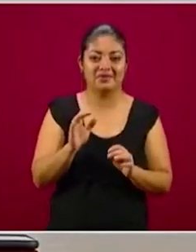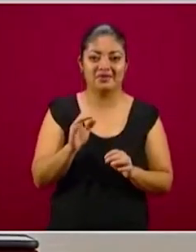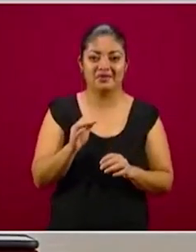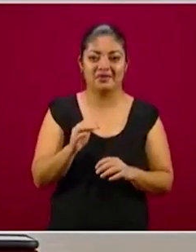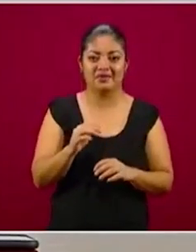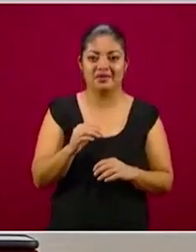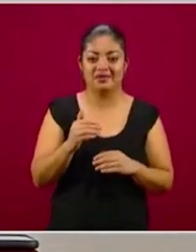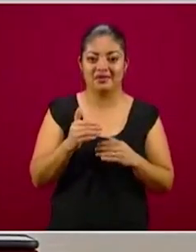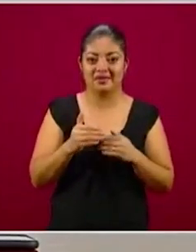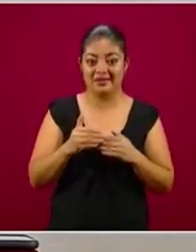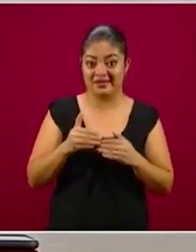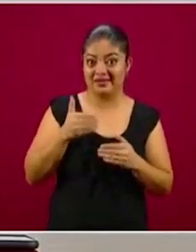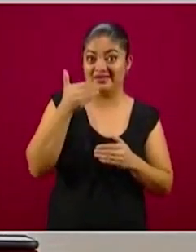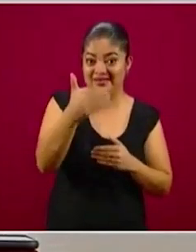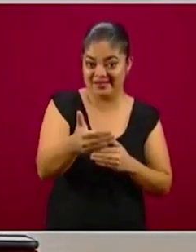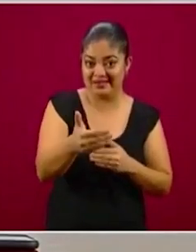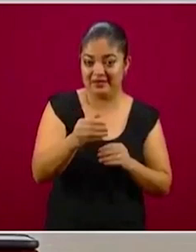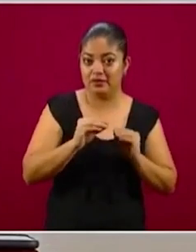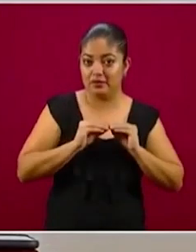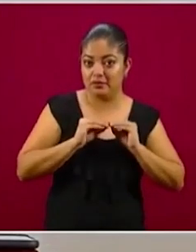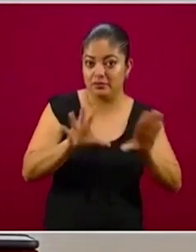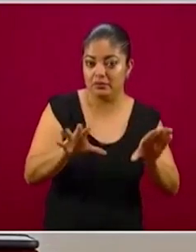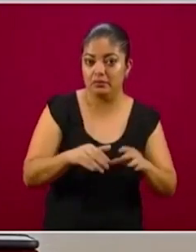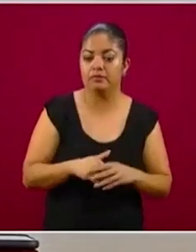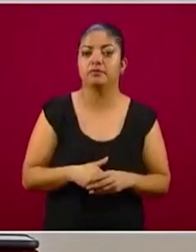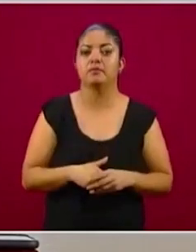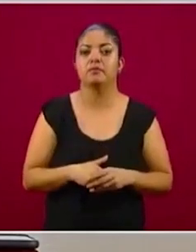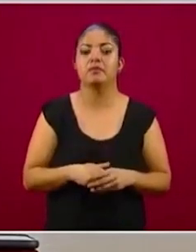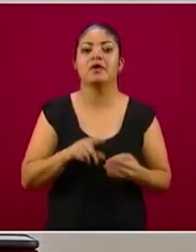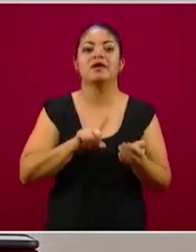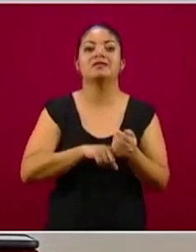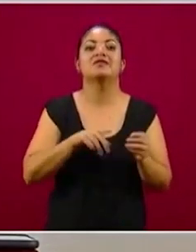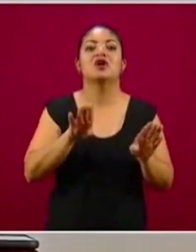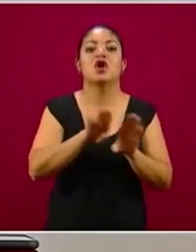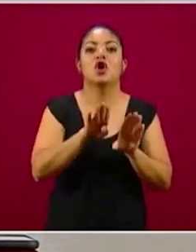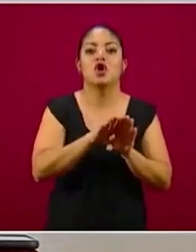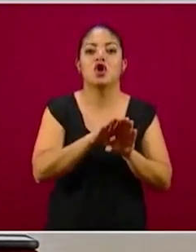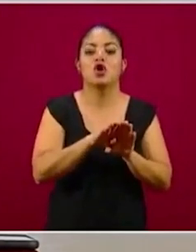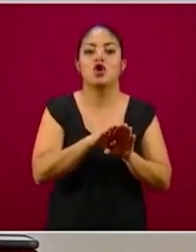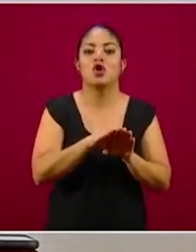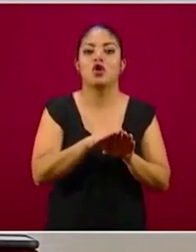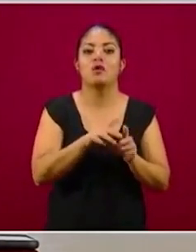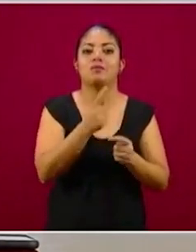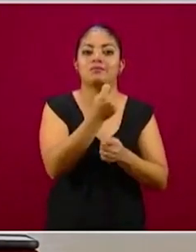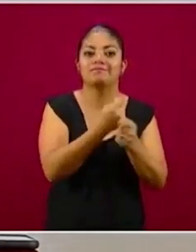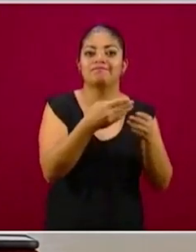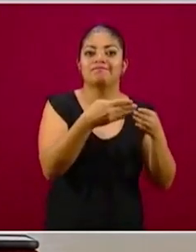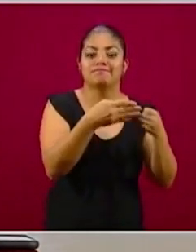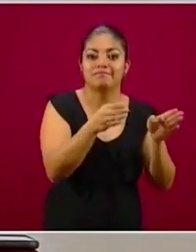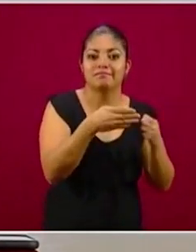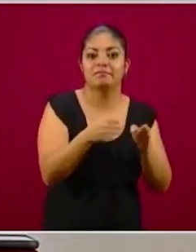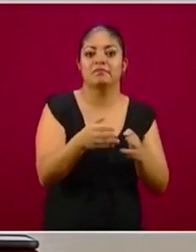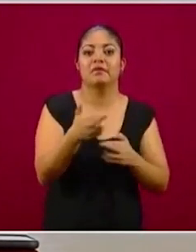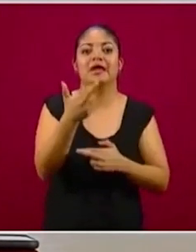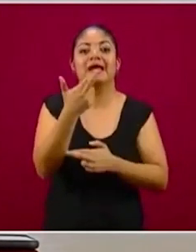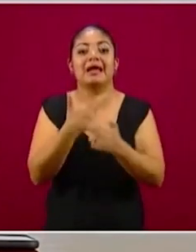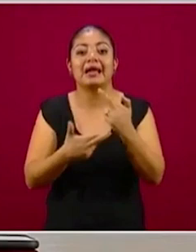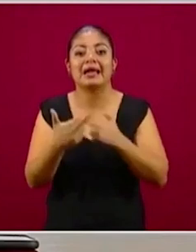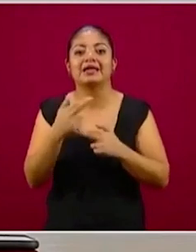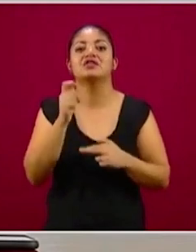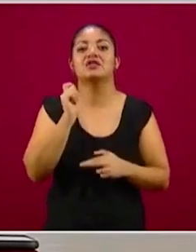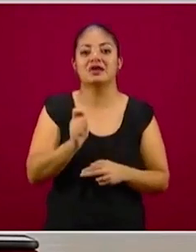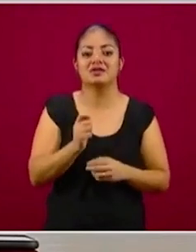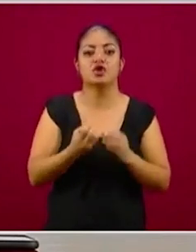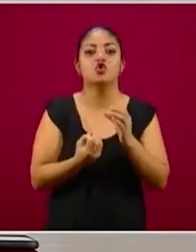la siguiente fase de reapertura, de desconfinamiento, de regreso a una nueva